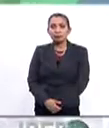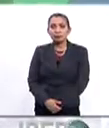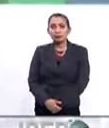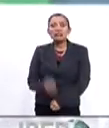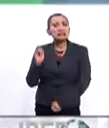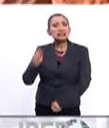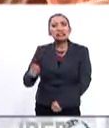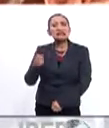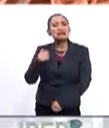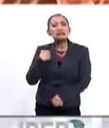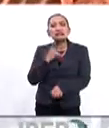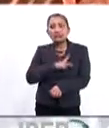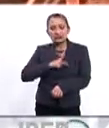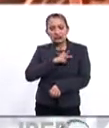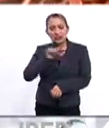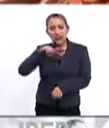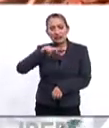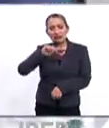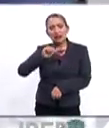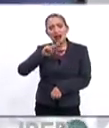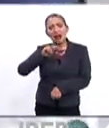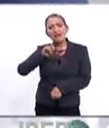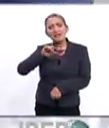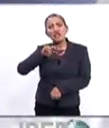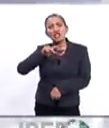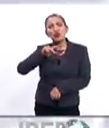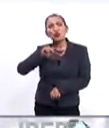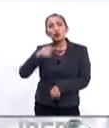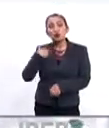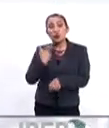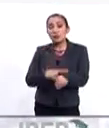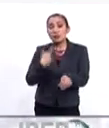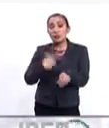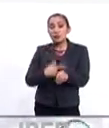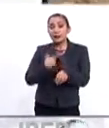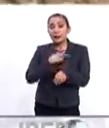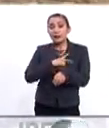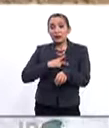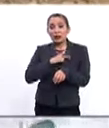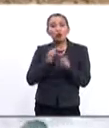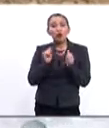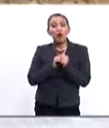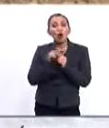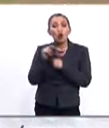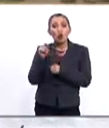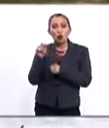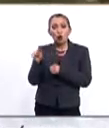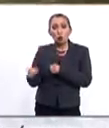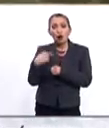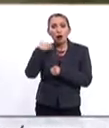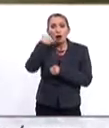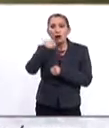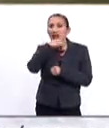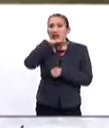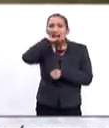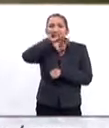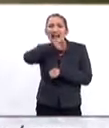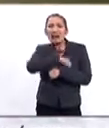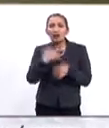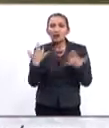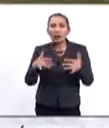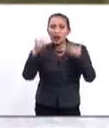¿De qué se trata este antivirus? Bueno, pues es una enfermedad viral que se manifiesta con fiebre alta,